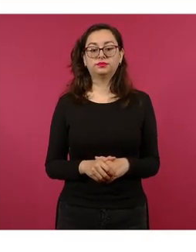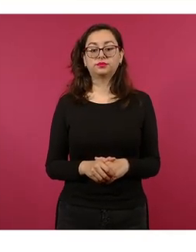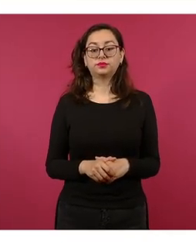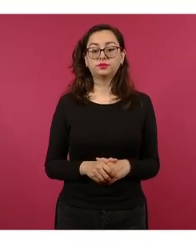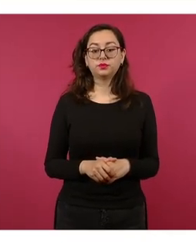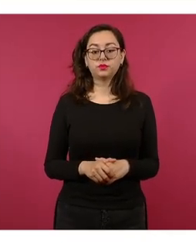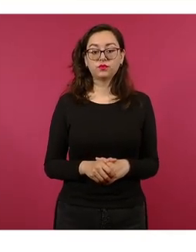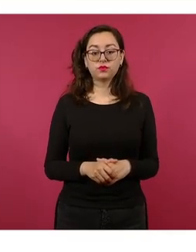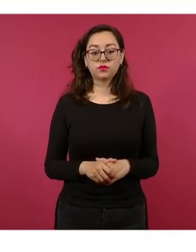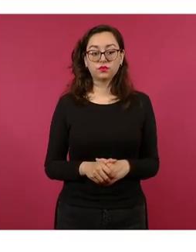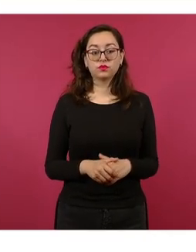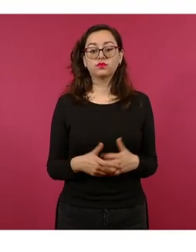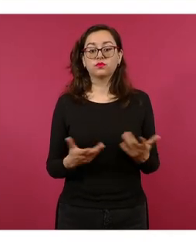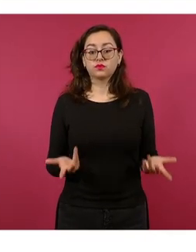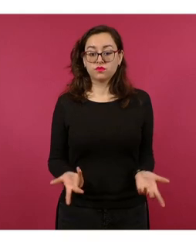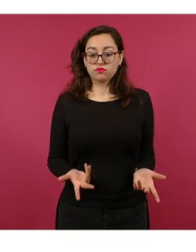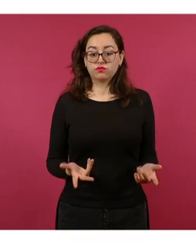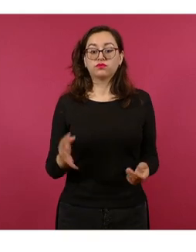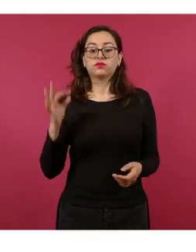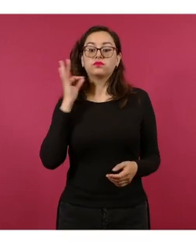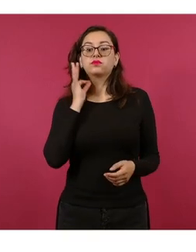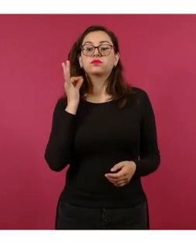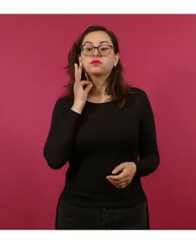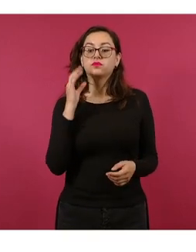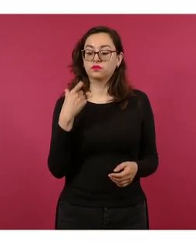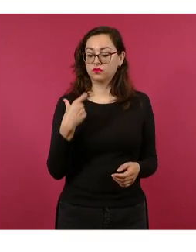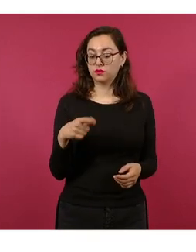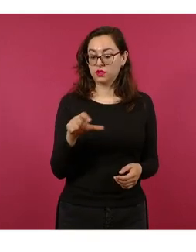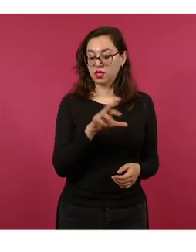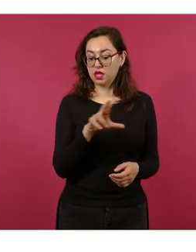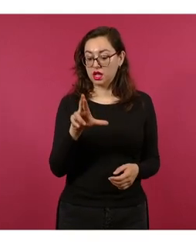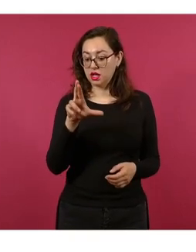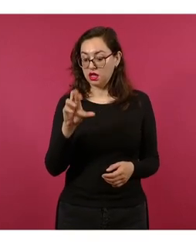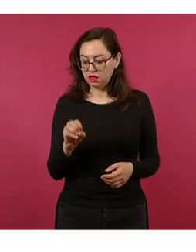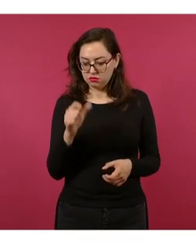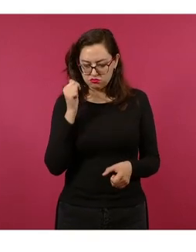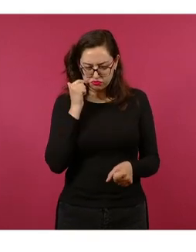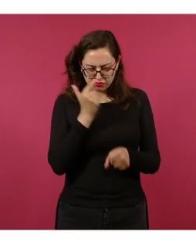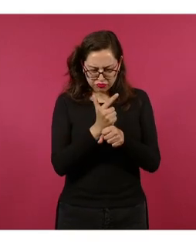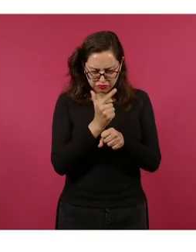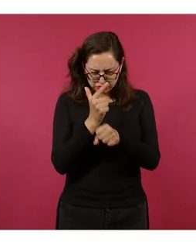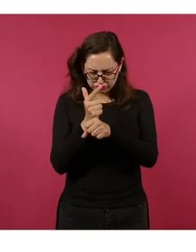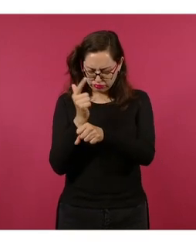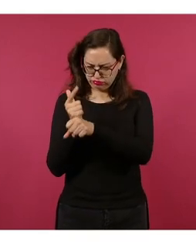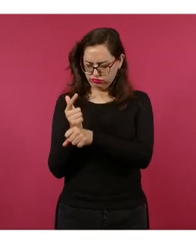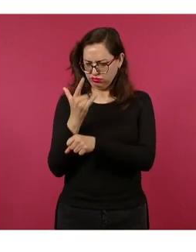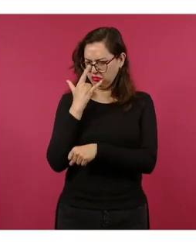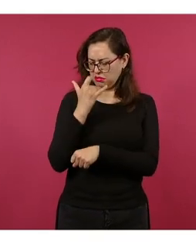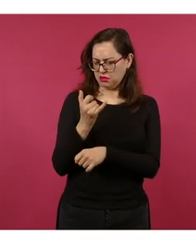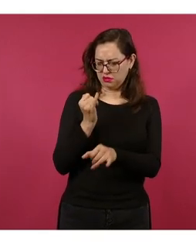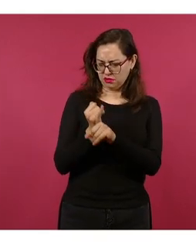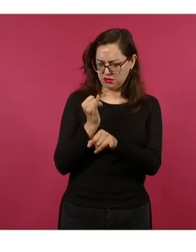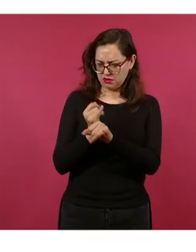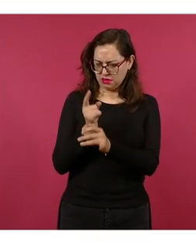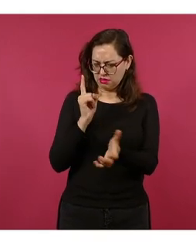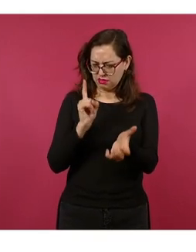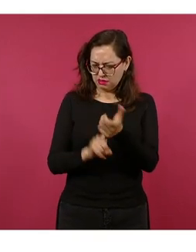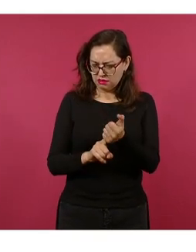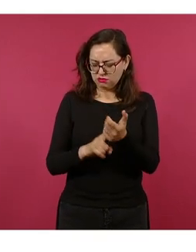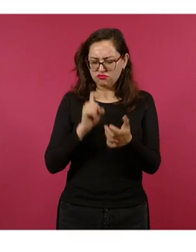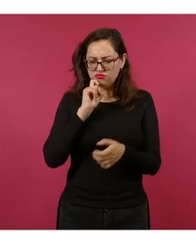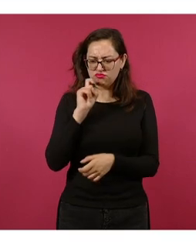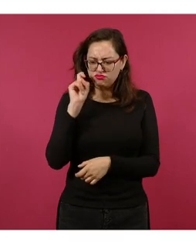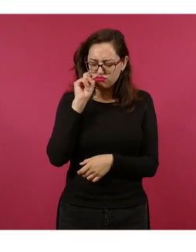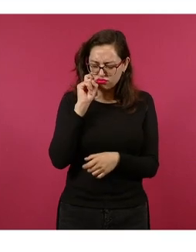aquí con el apoyo de la Guardia Nacional, detectó en internet material pornográfico infantil, el cual era presuntamente